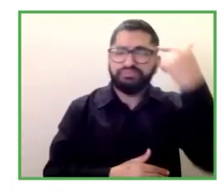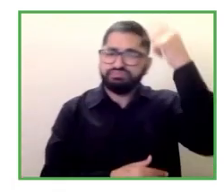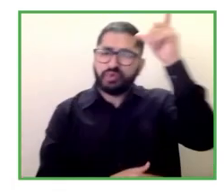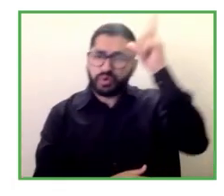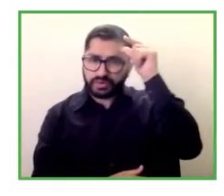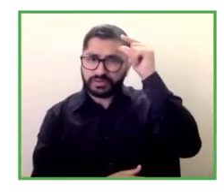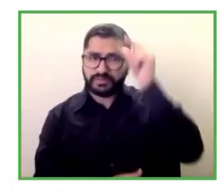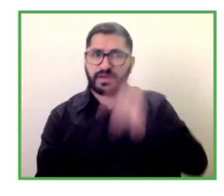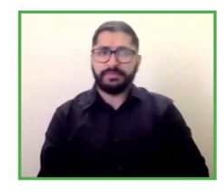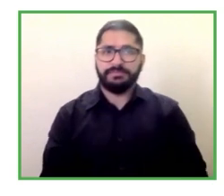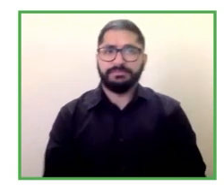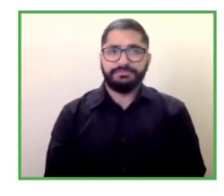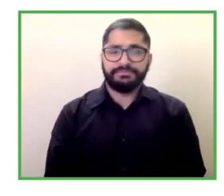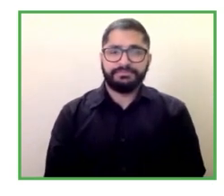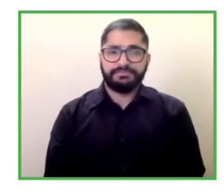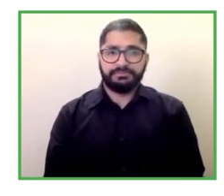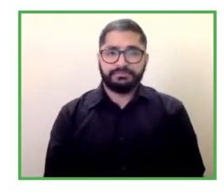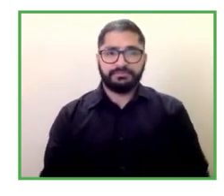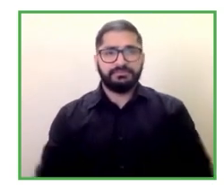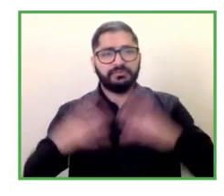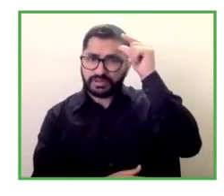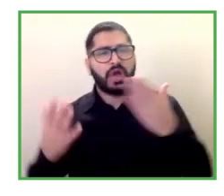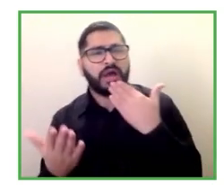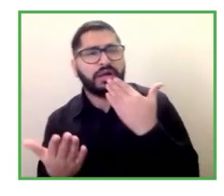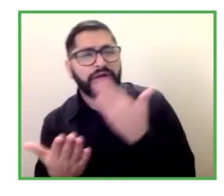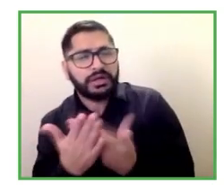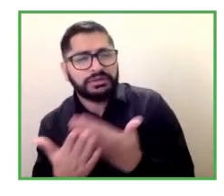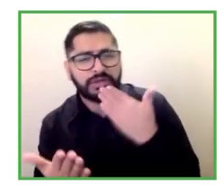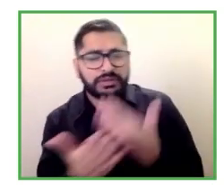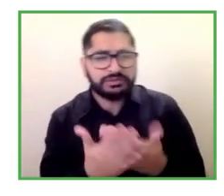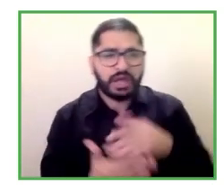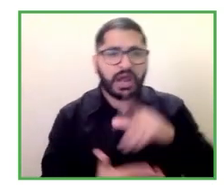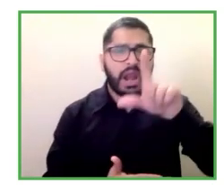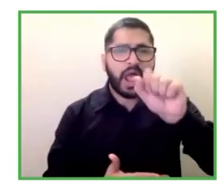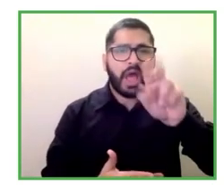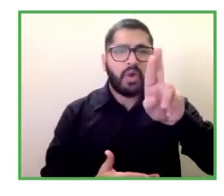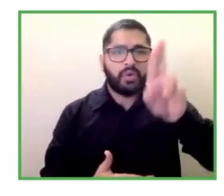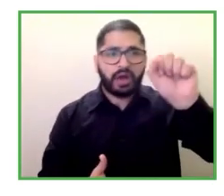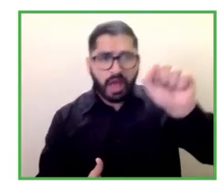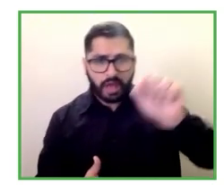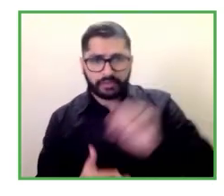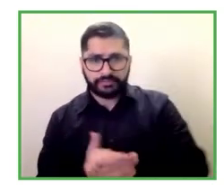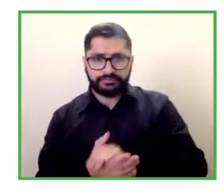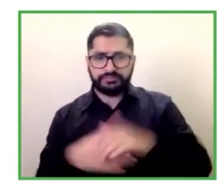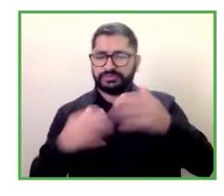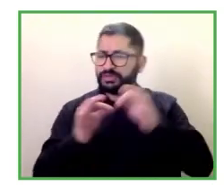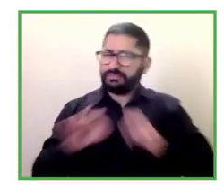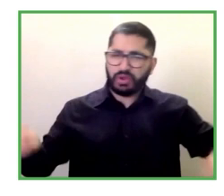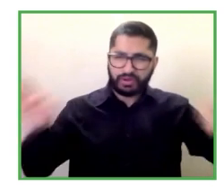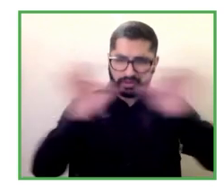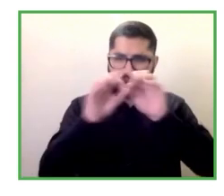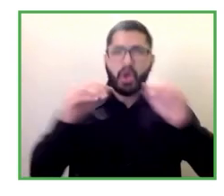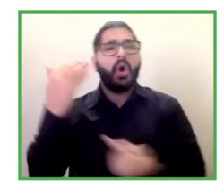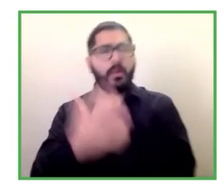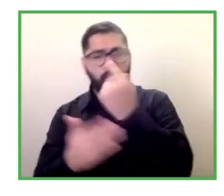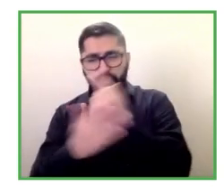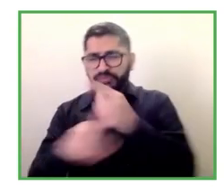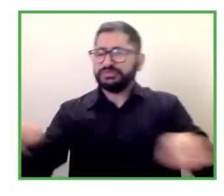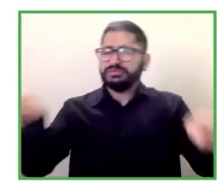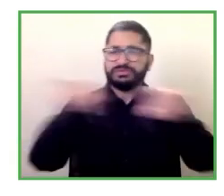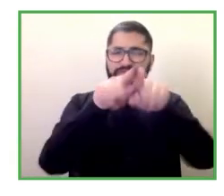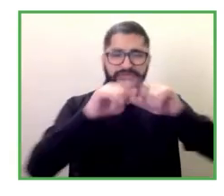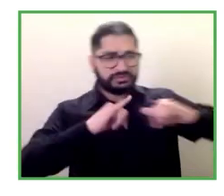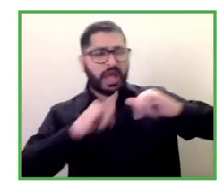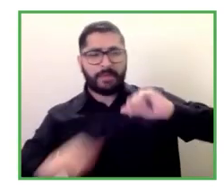Muchas gracias Laura efectivamente lo importante es tener igualdad de oportunidades y muchas gracias por esa intervención quería